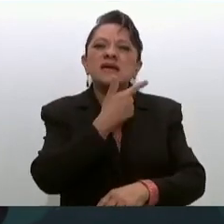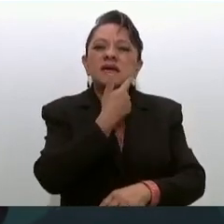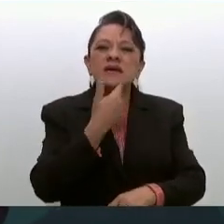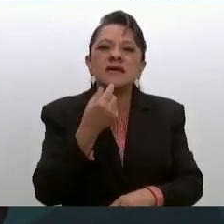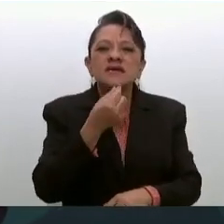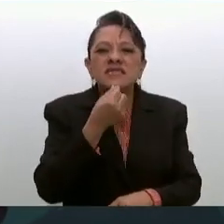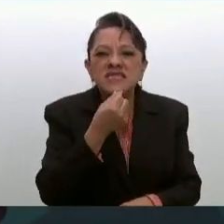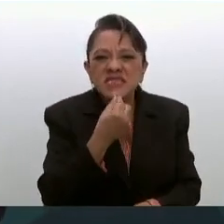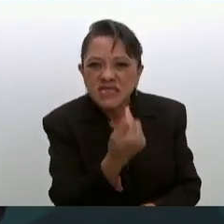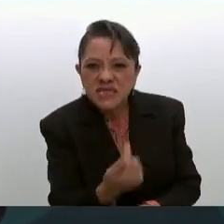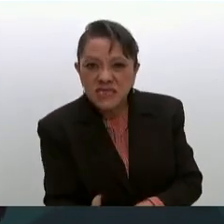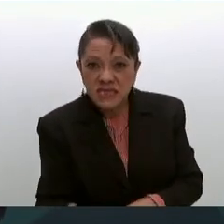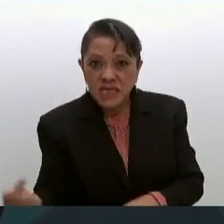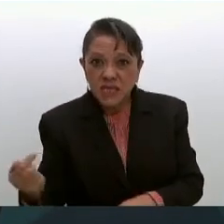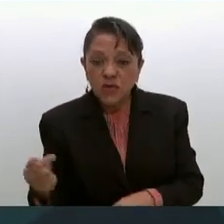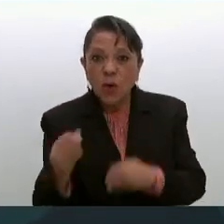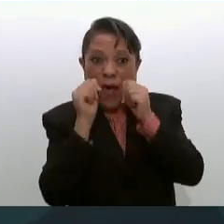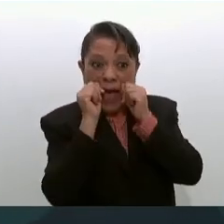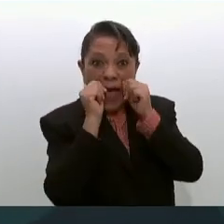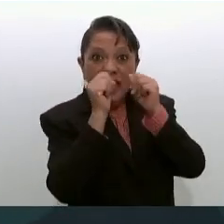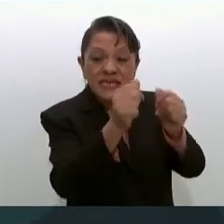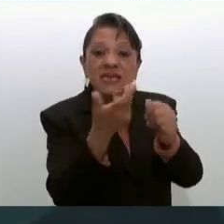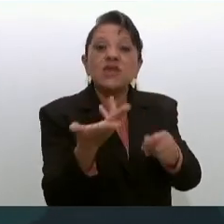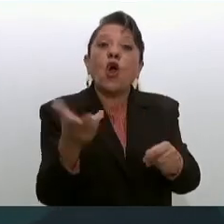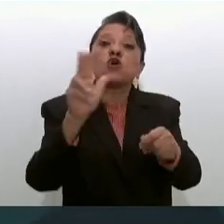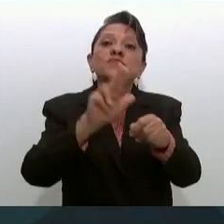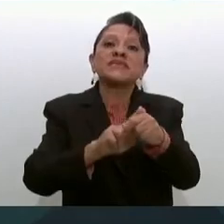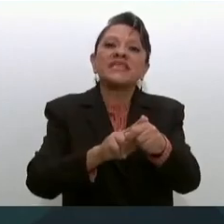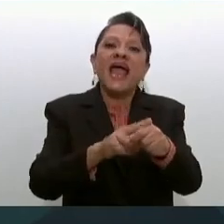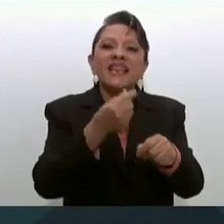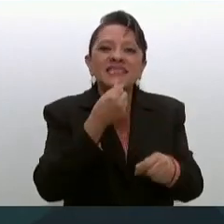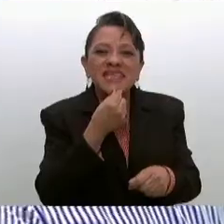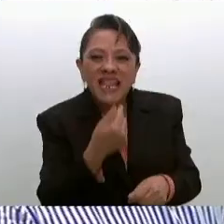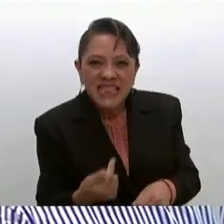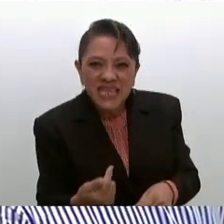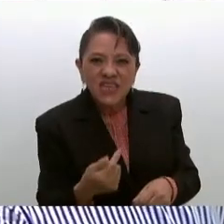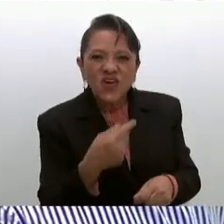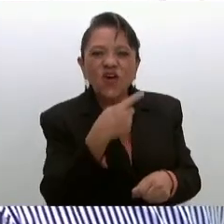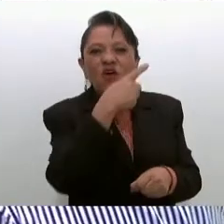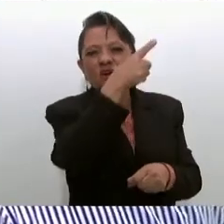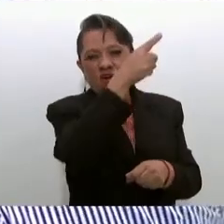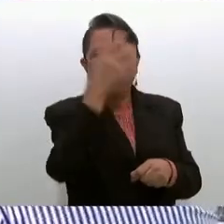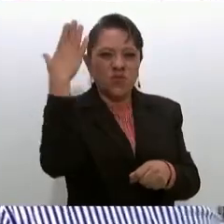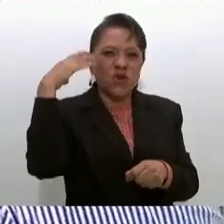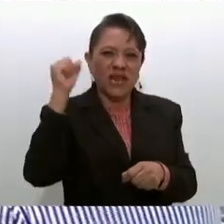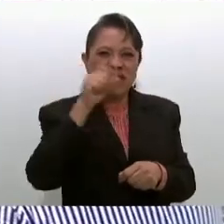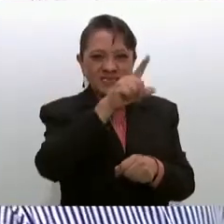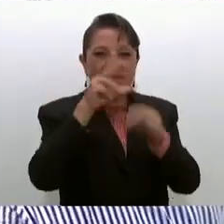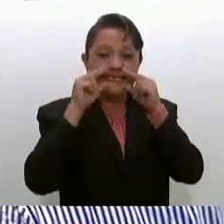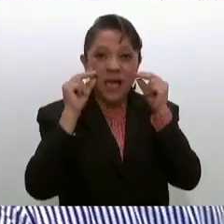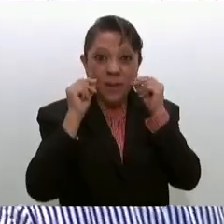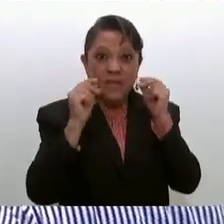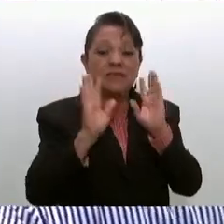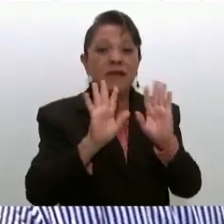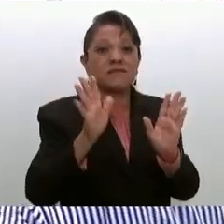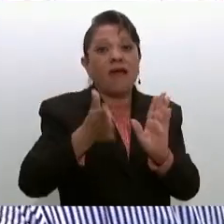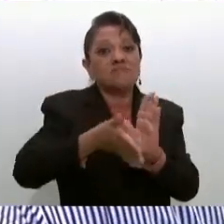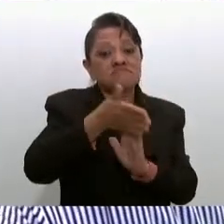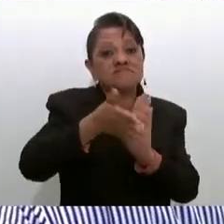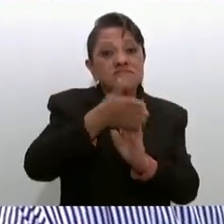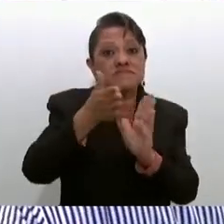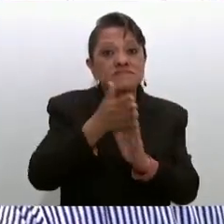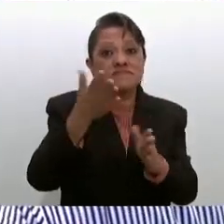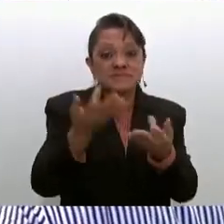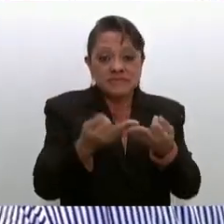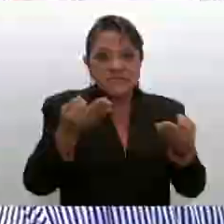hospital infantil morelense van a tener un albergue esa es una petición